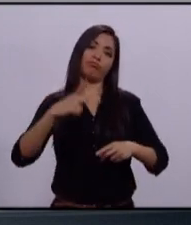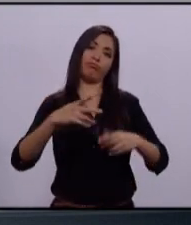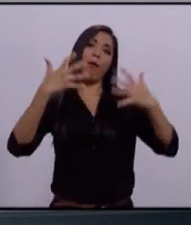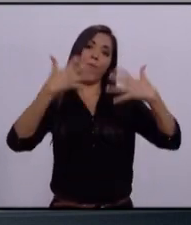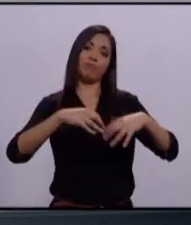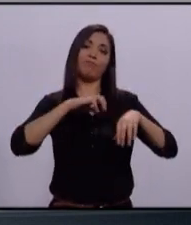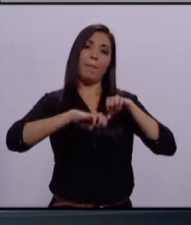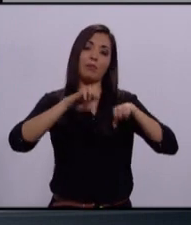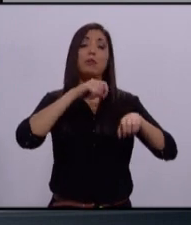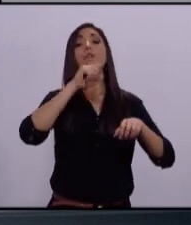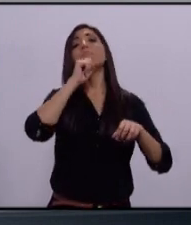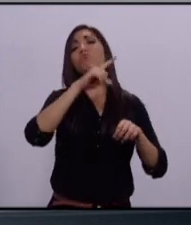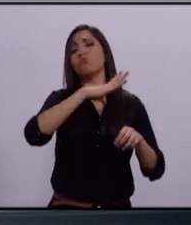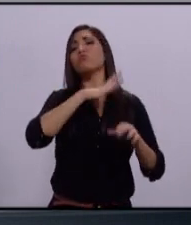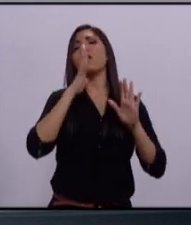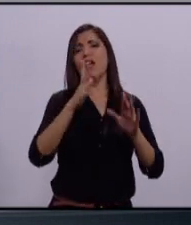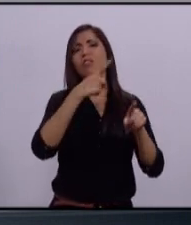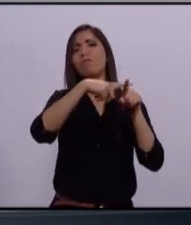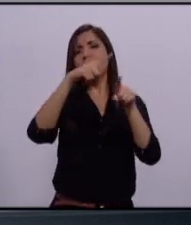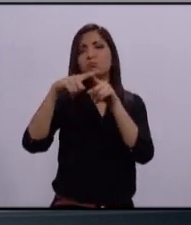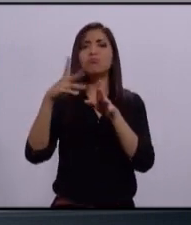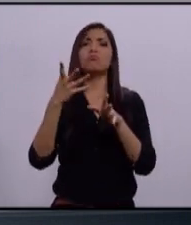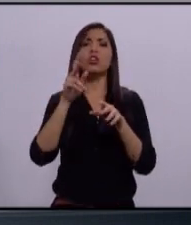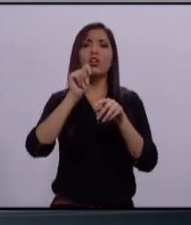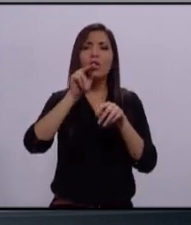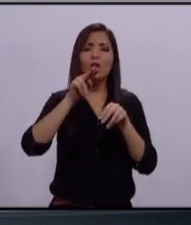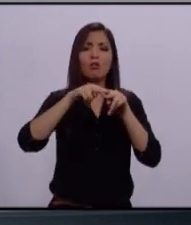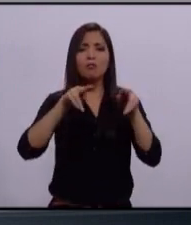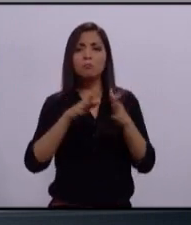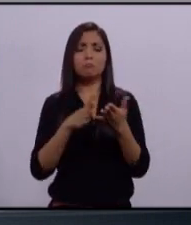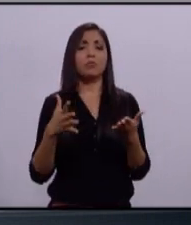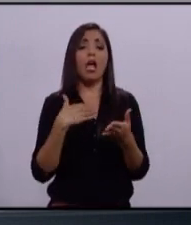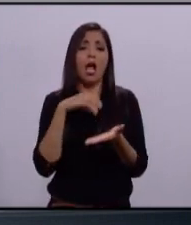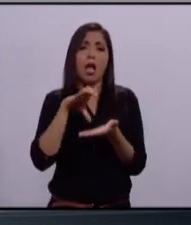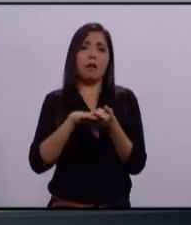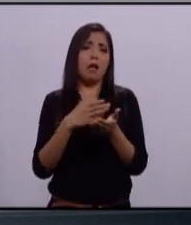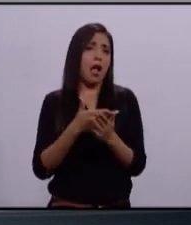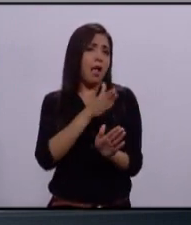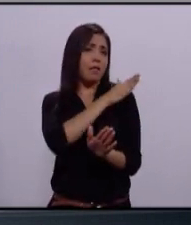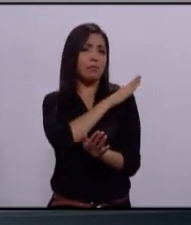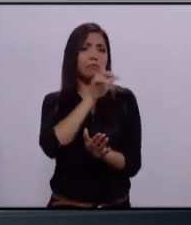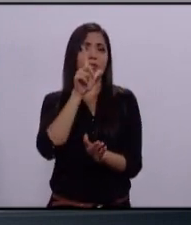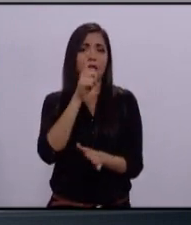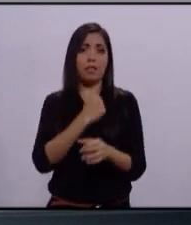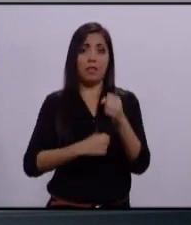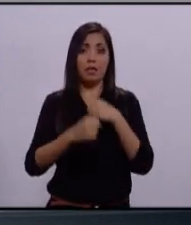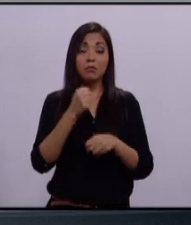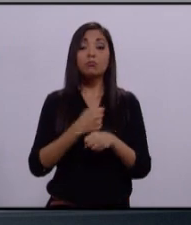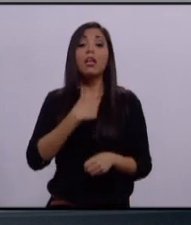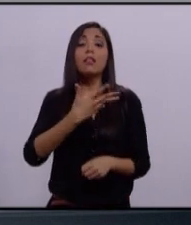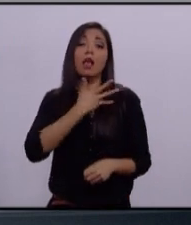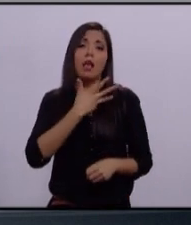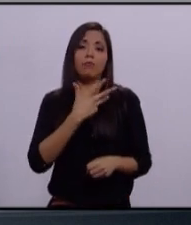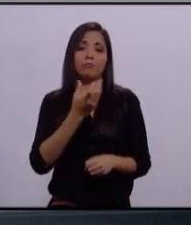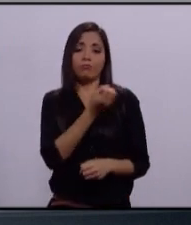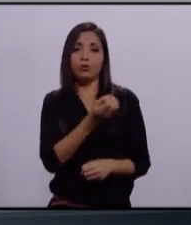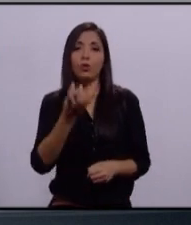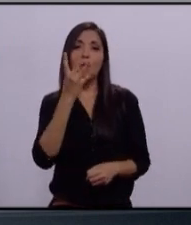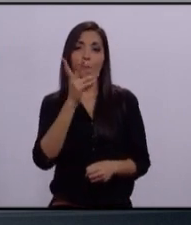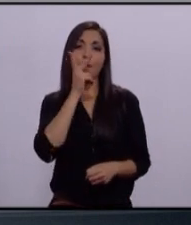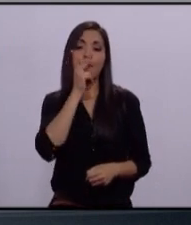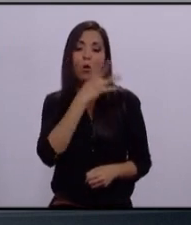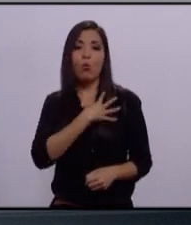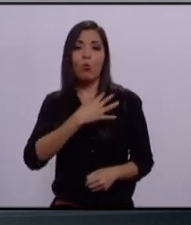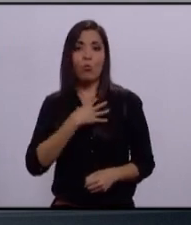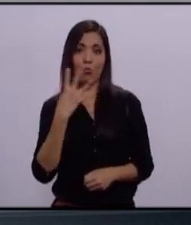trabajado en distintos medios de comunicación. Estoy casado desde hace 17 años. Soy padre de cuatro hijos. Nunca